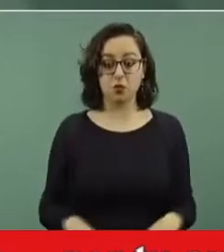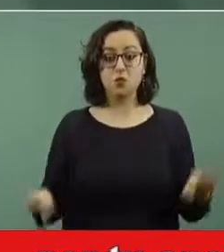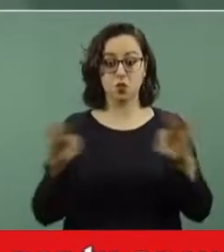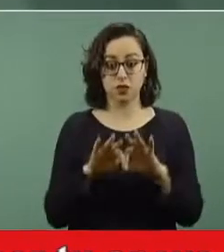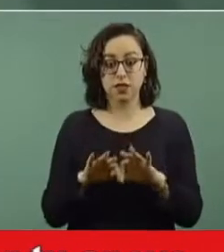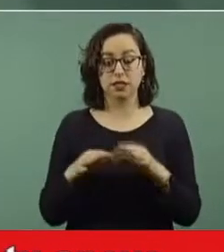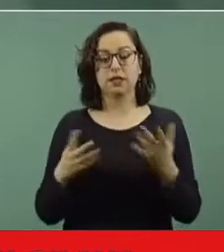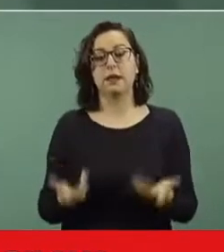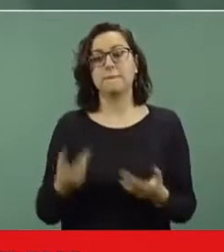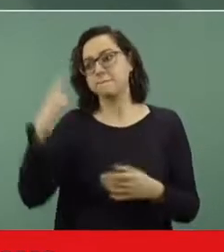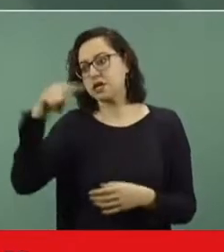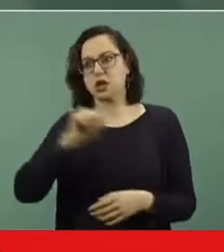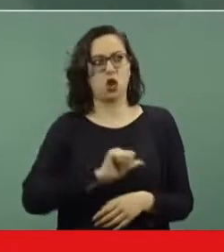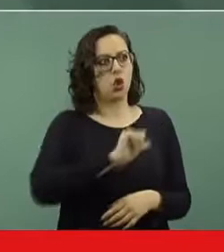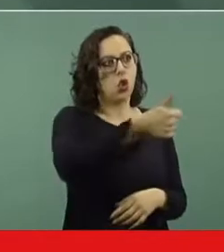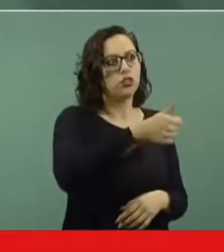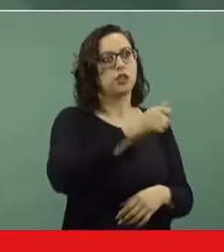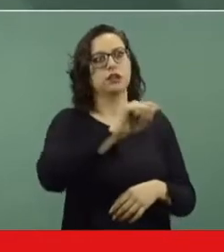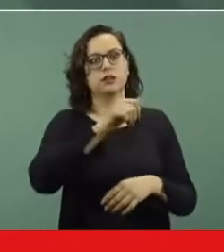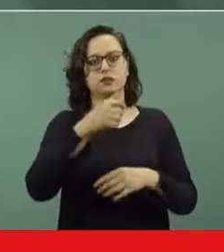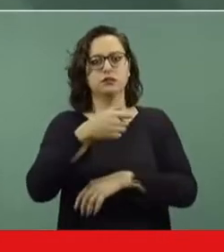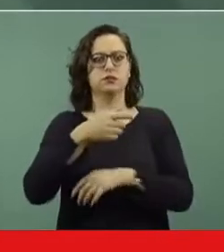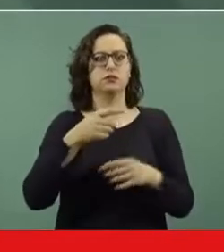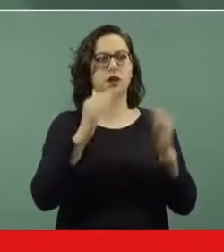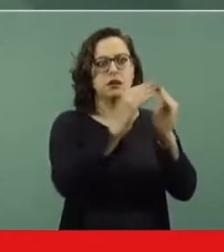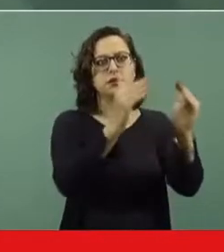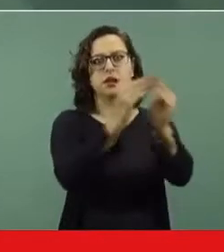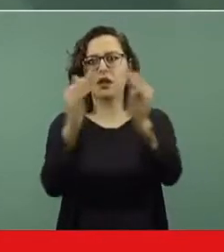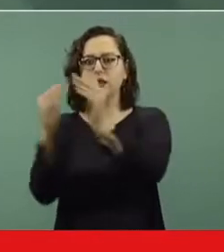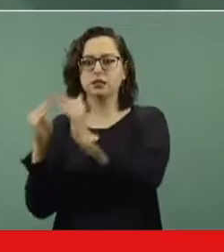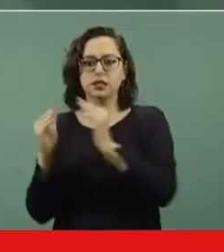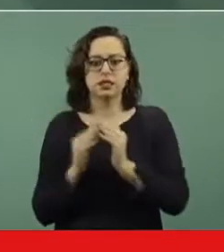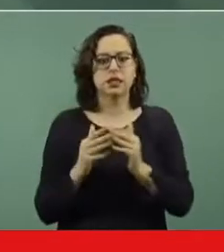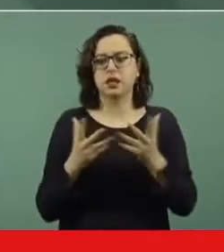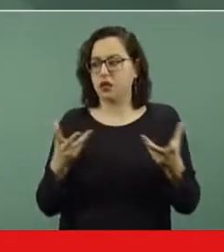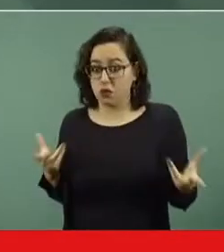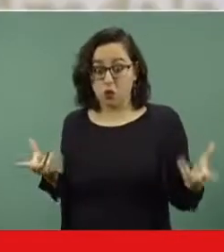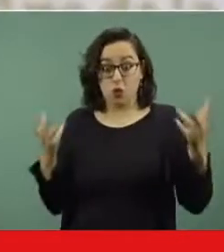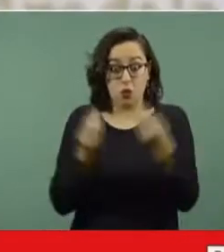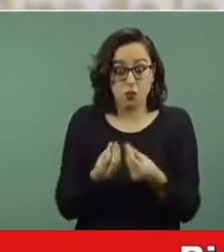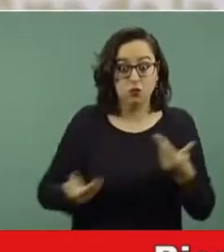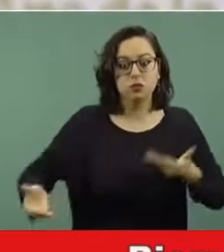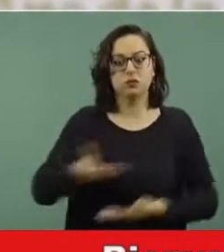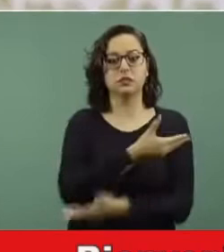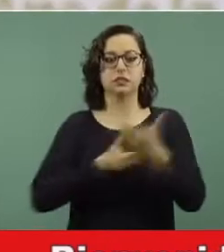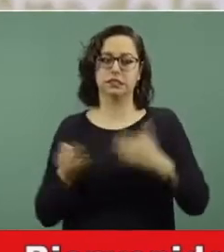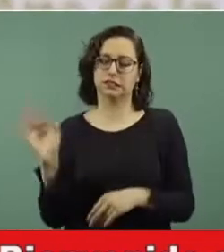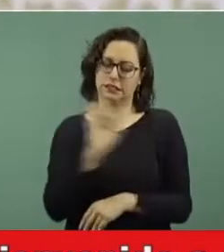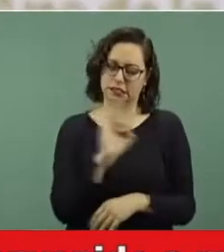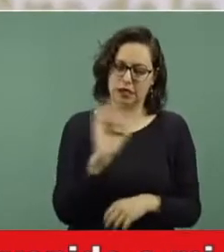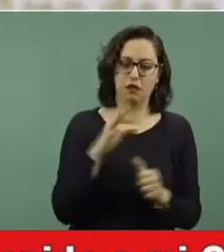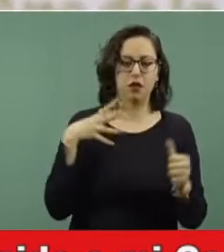menor intercambio entre distintas familias que tienen distintas experiencias de probabilidad de contagio y